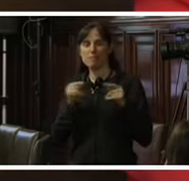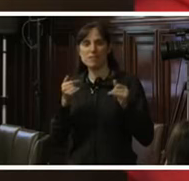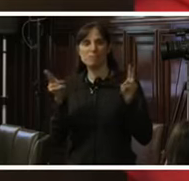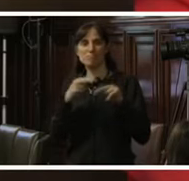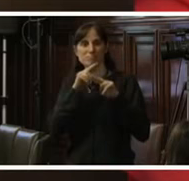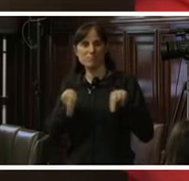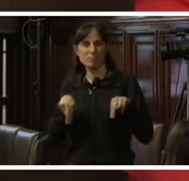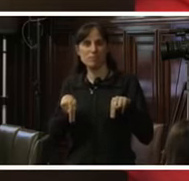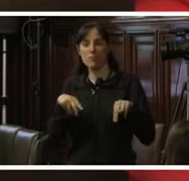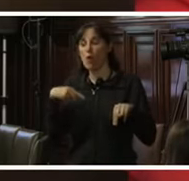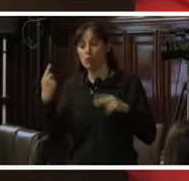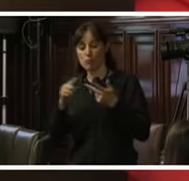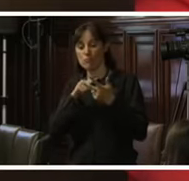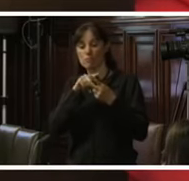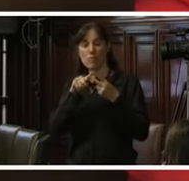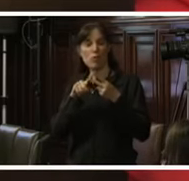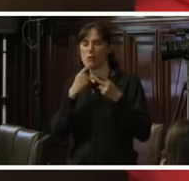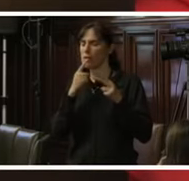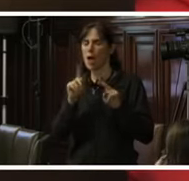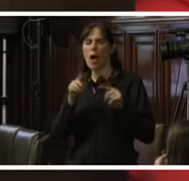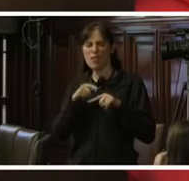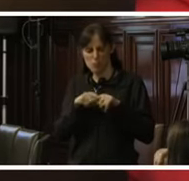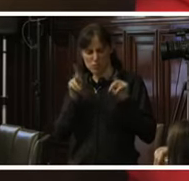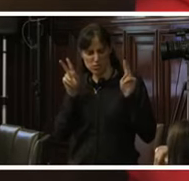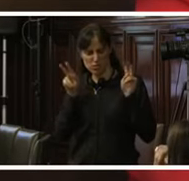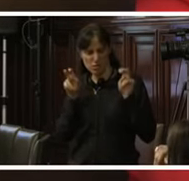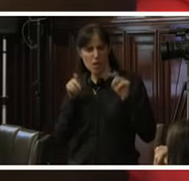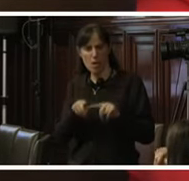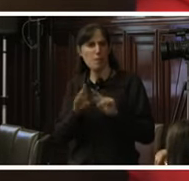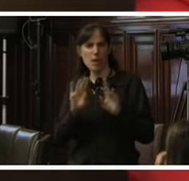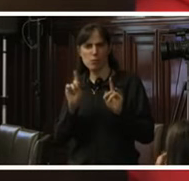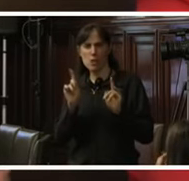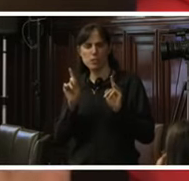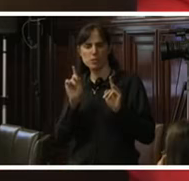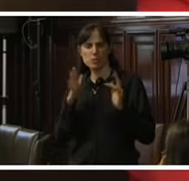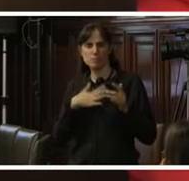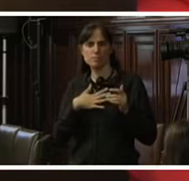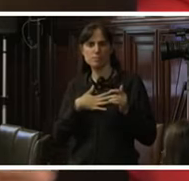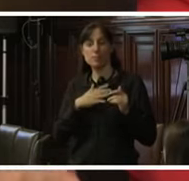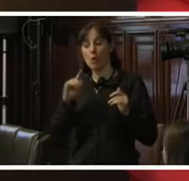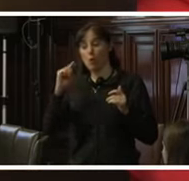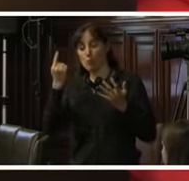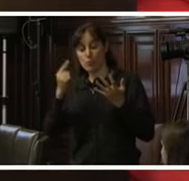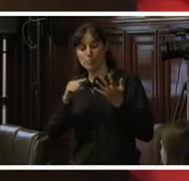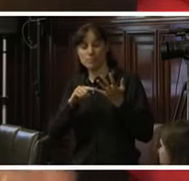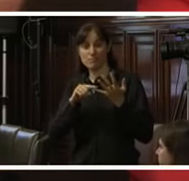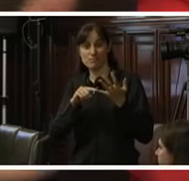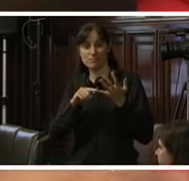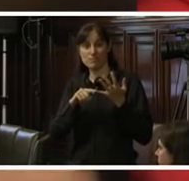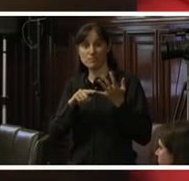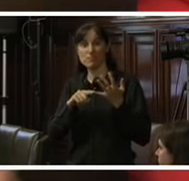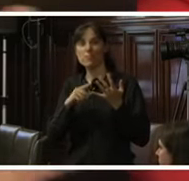no discutimos en sede de la Judicatura Constitucional esta calificación de lesa humanidad y un magistrado que, como aquí bien se ha dicho,